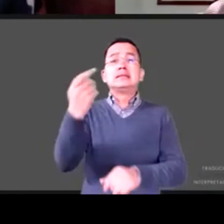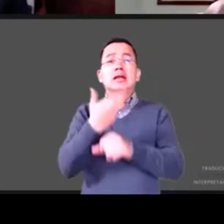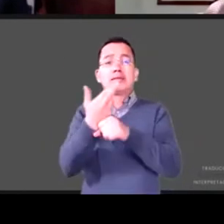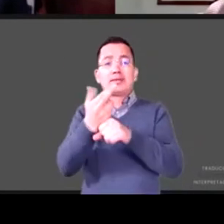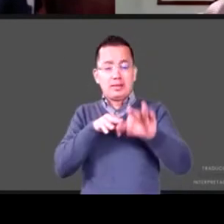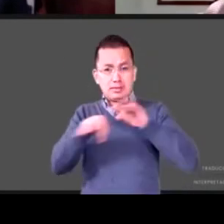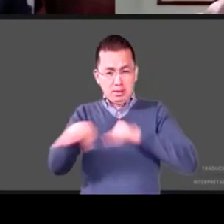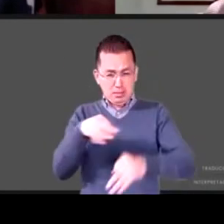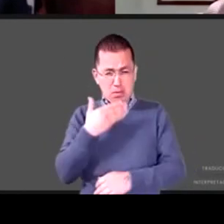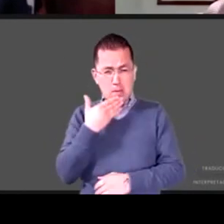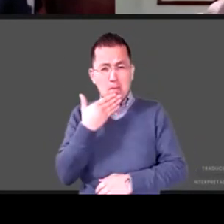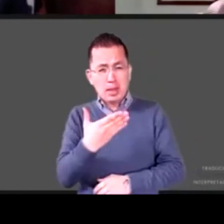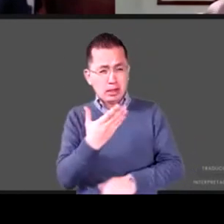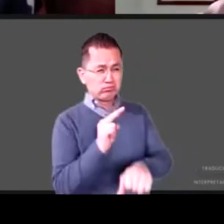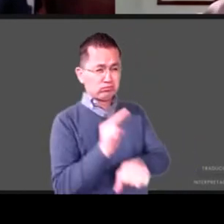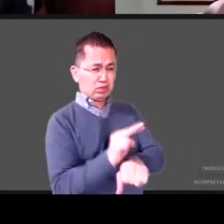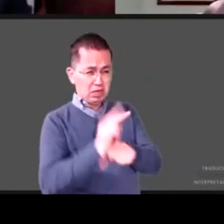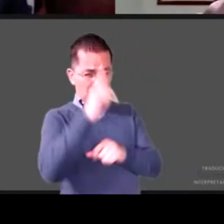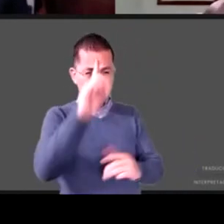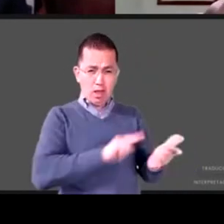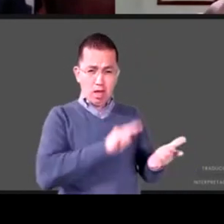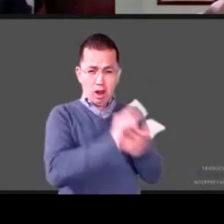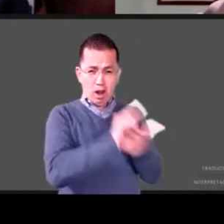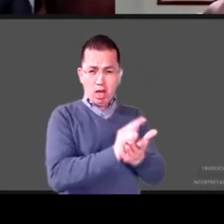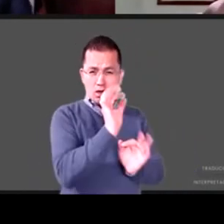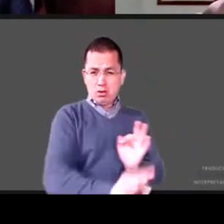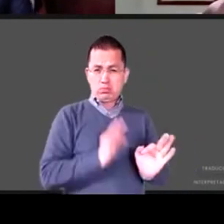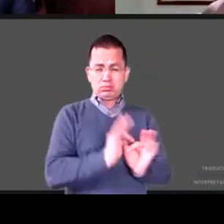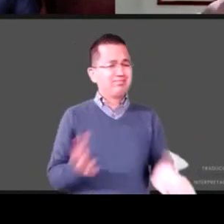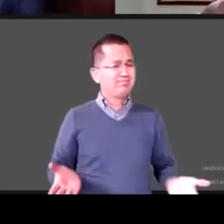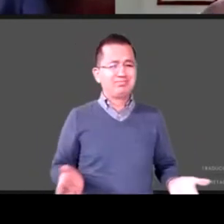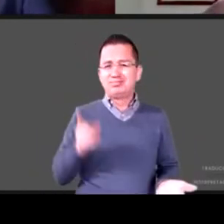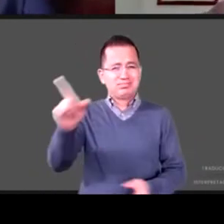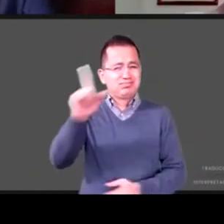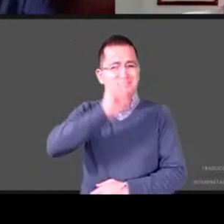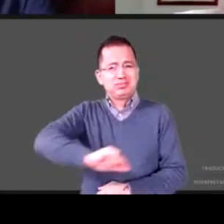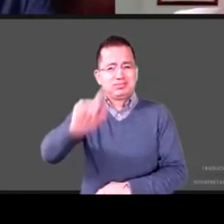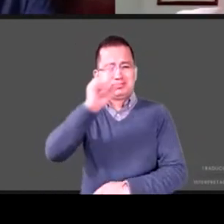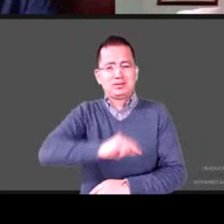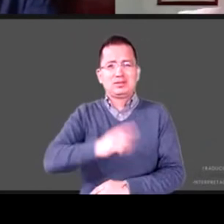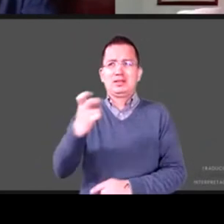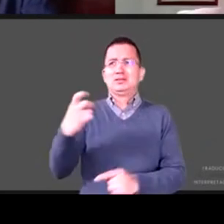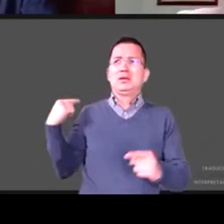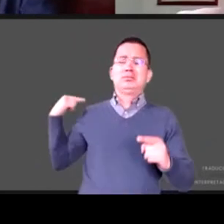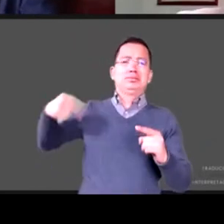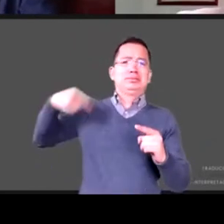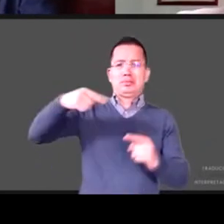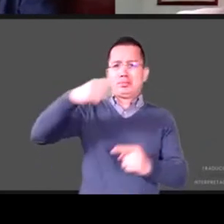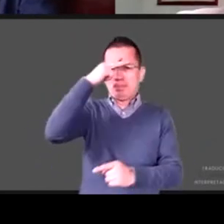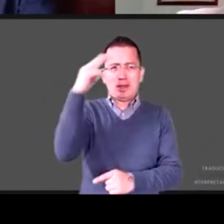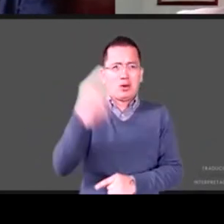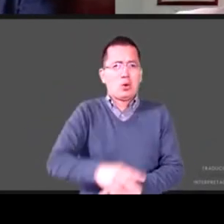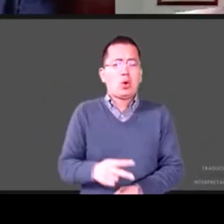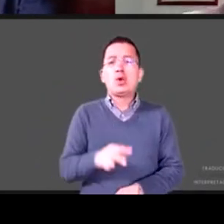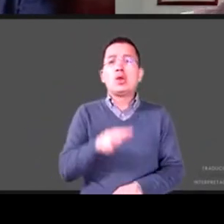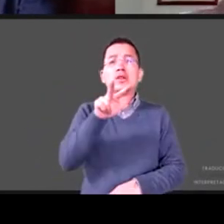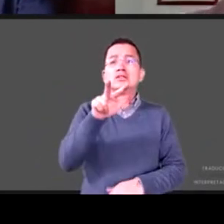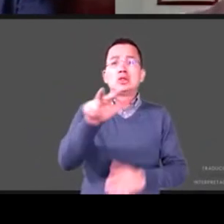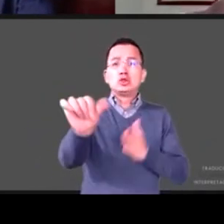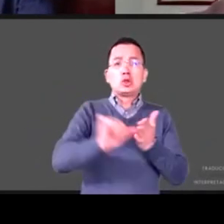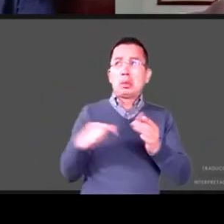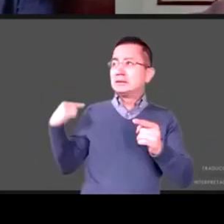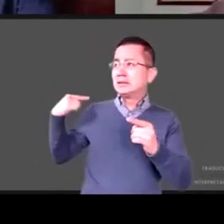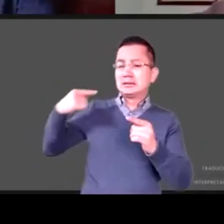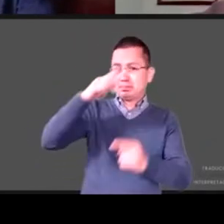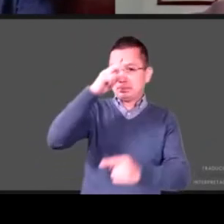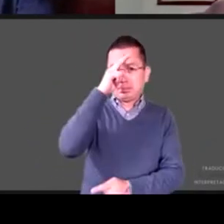norma esto se ha acentuado en los últimos años y sobre todo en los últimos 18 meses en el cual se ha realmente